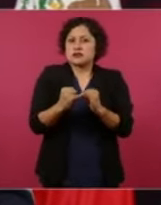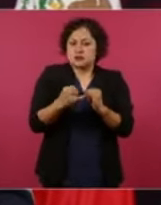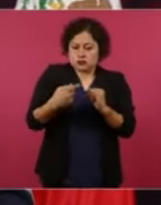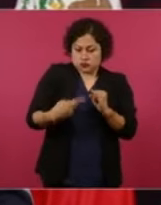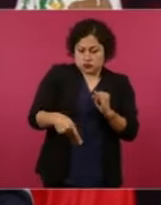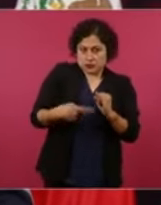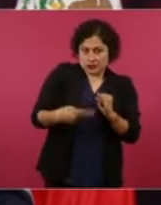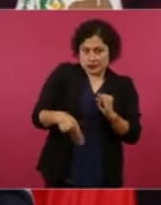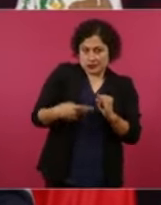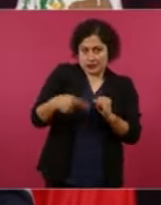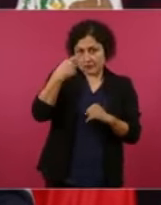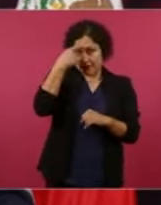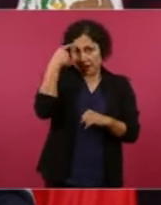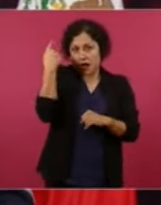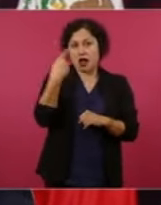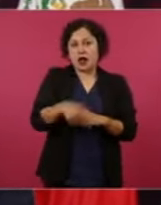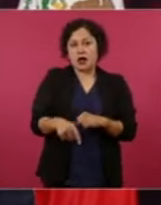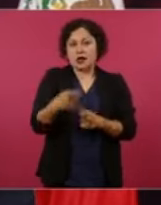crédito,